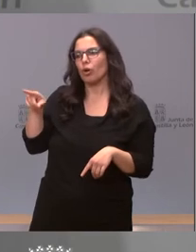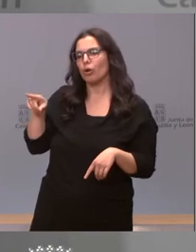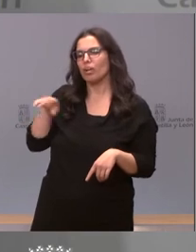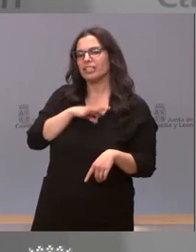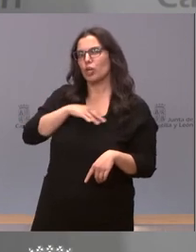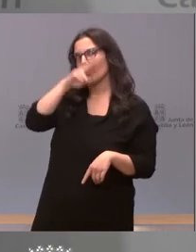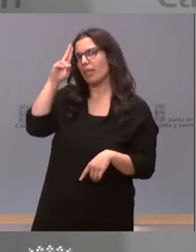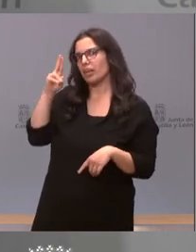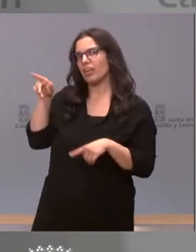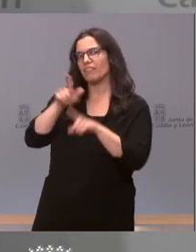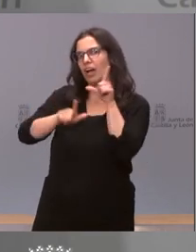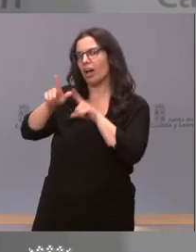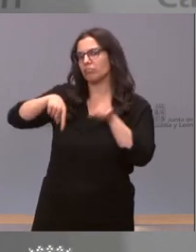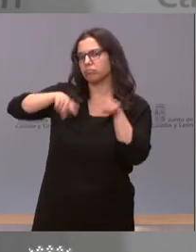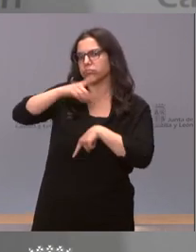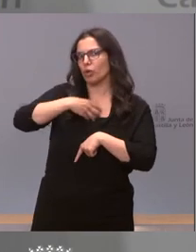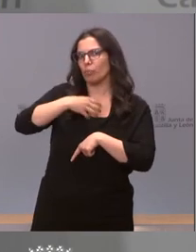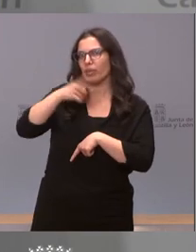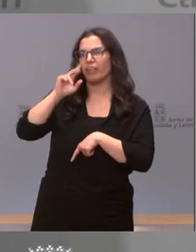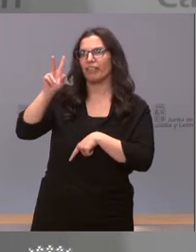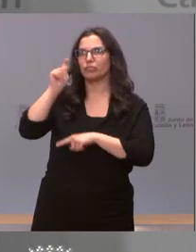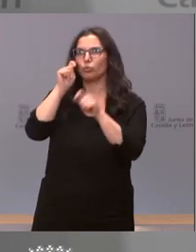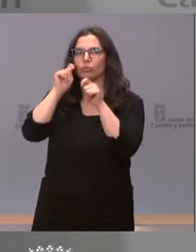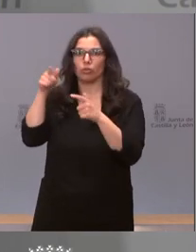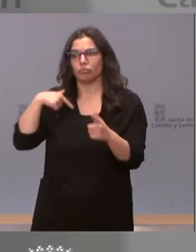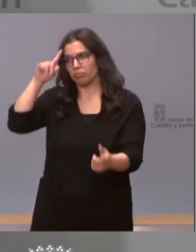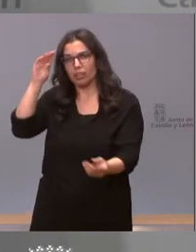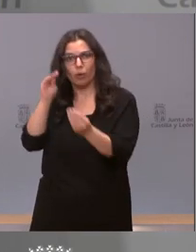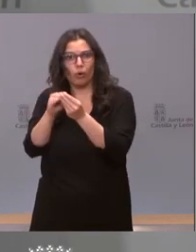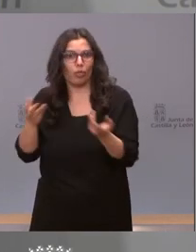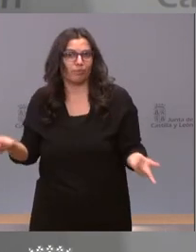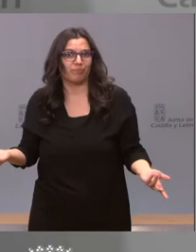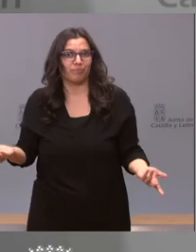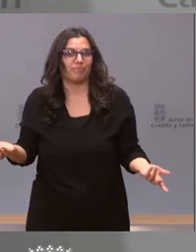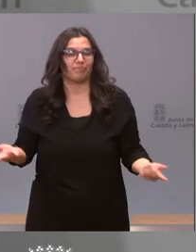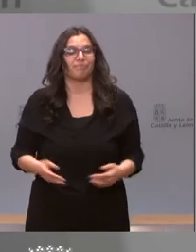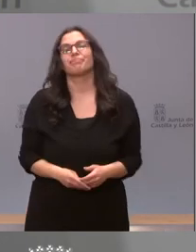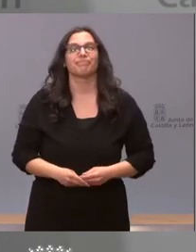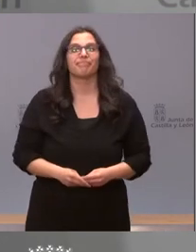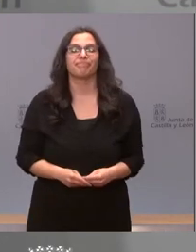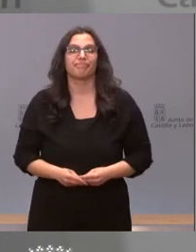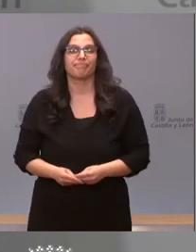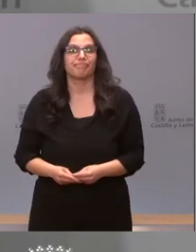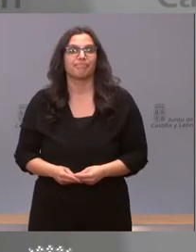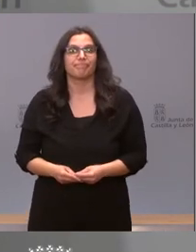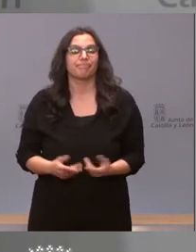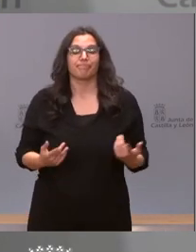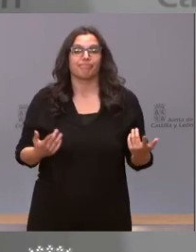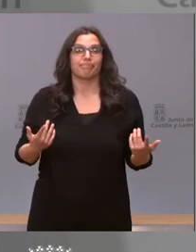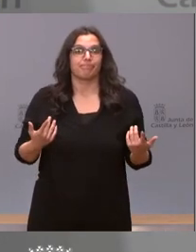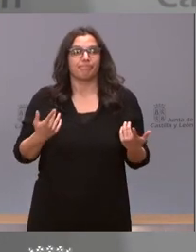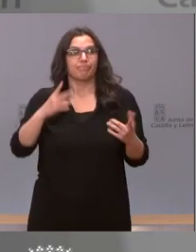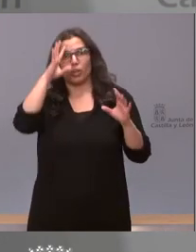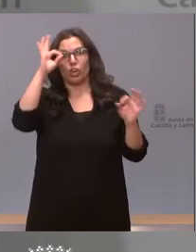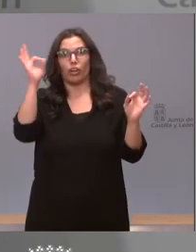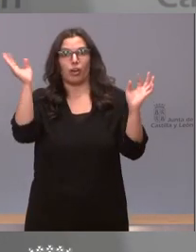y bien pues estoy completamente de acuerdo con usted yo no puedo decirle otra cosa carece de sentido y